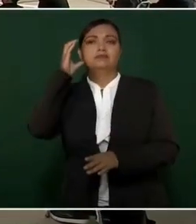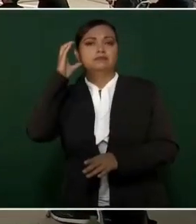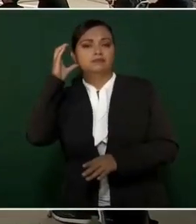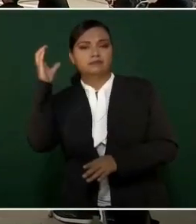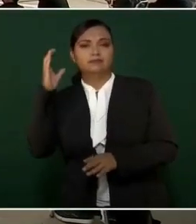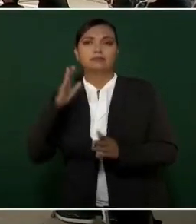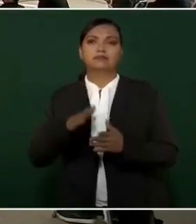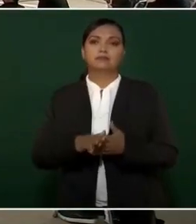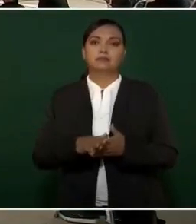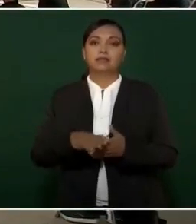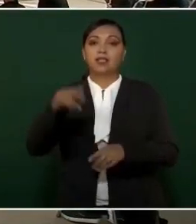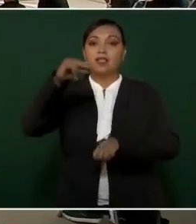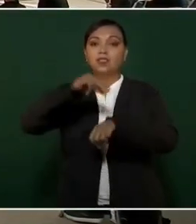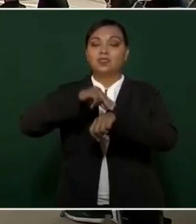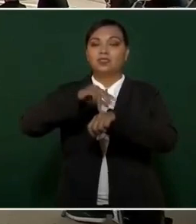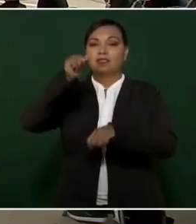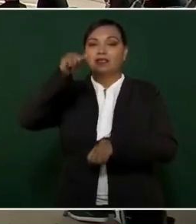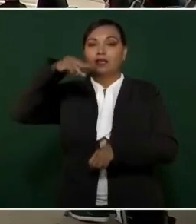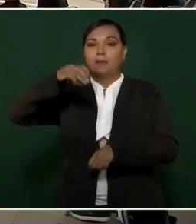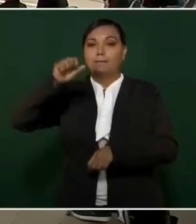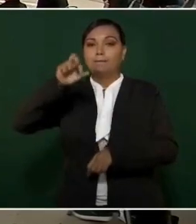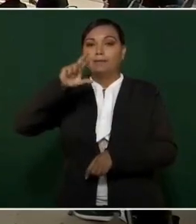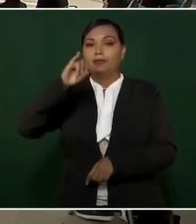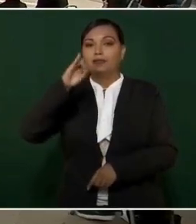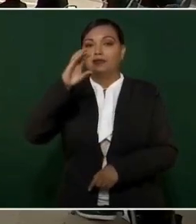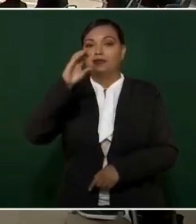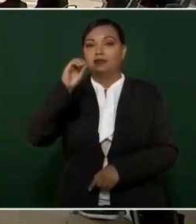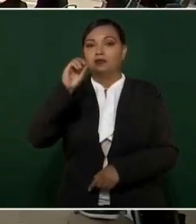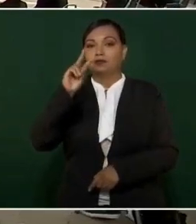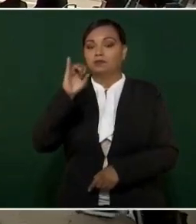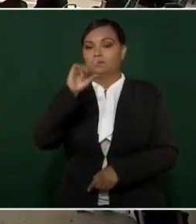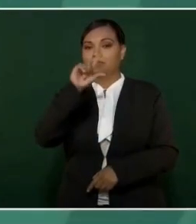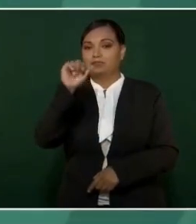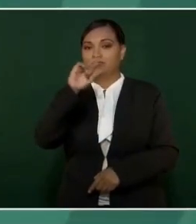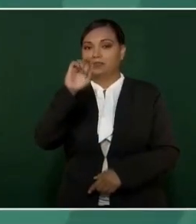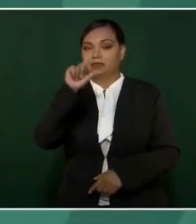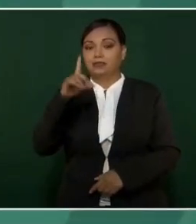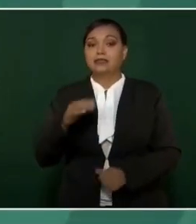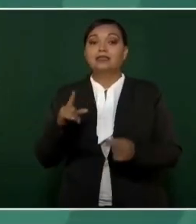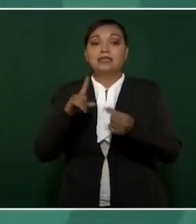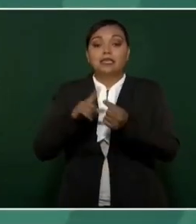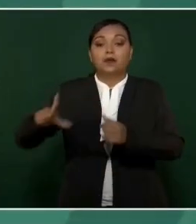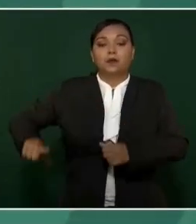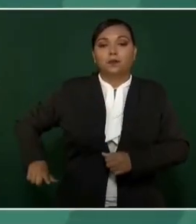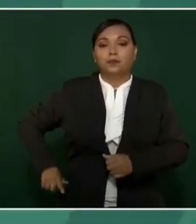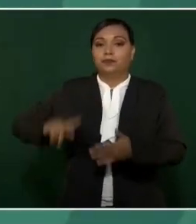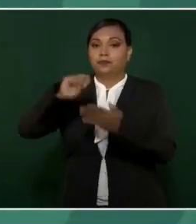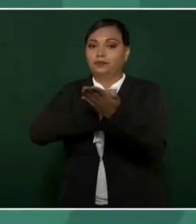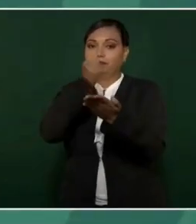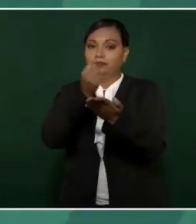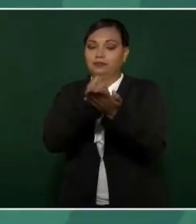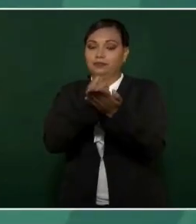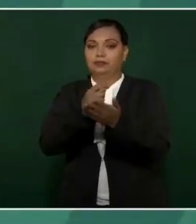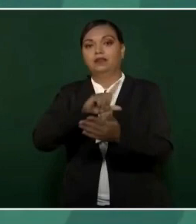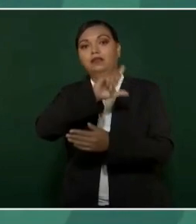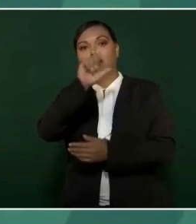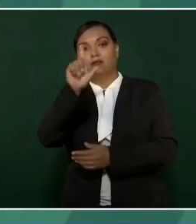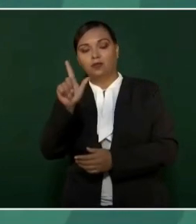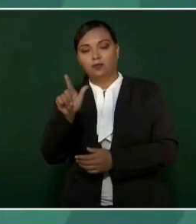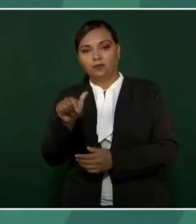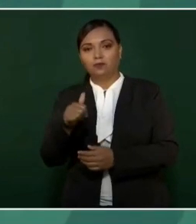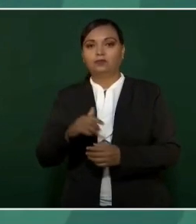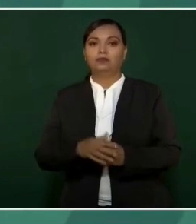Al doctor Américo Villarreal, gobernador de Tamaulipas y posteriormente